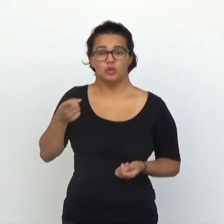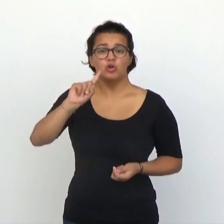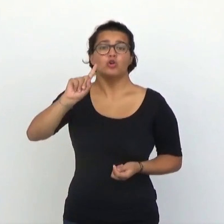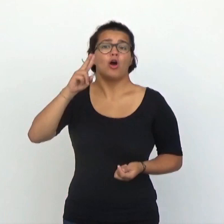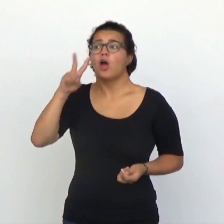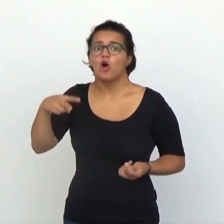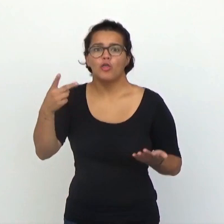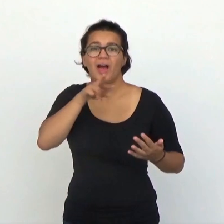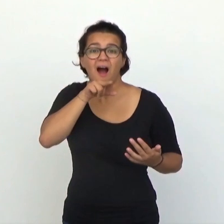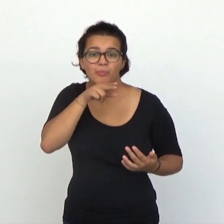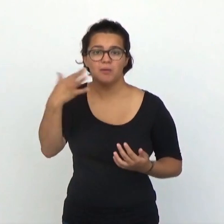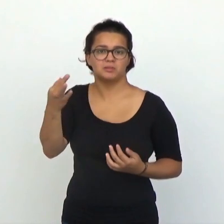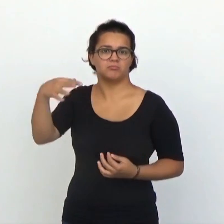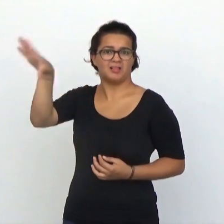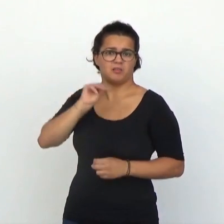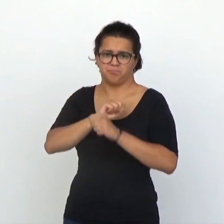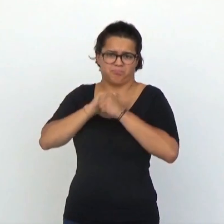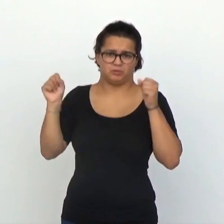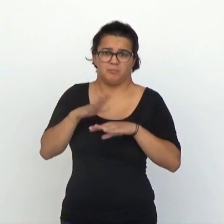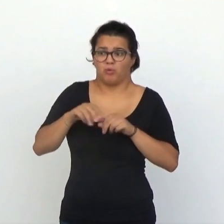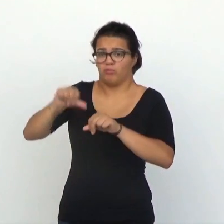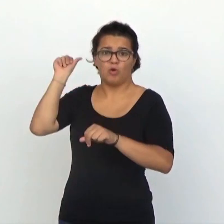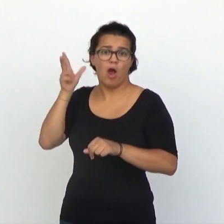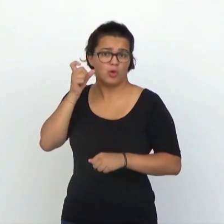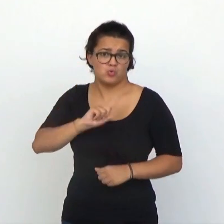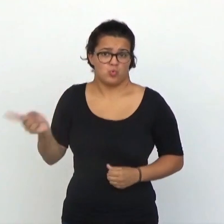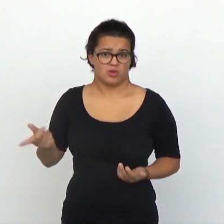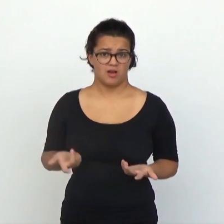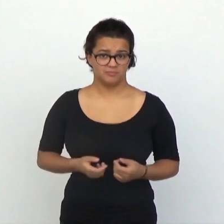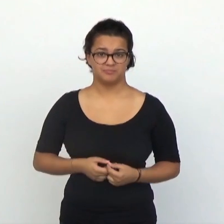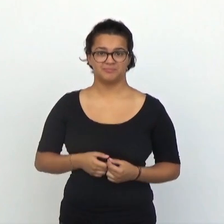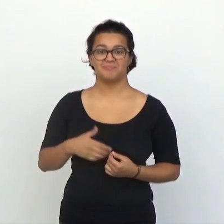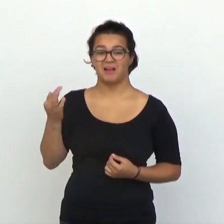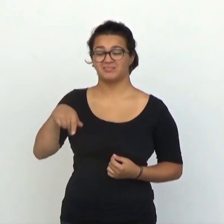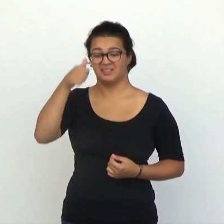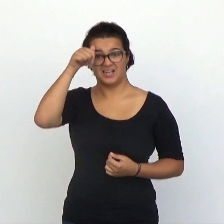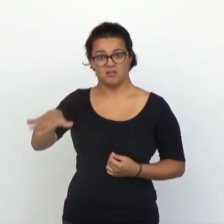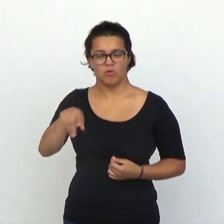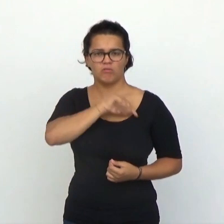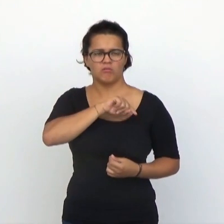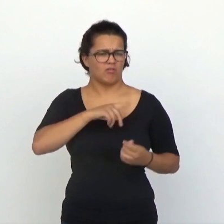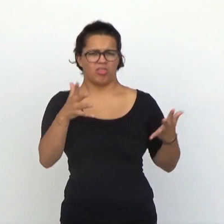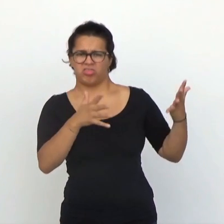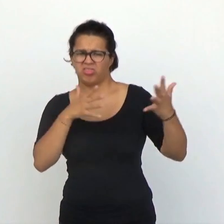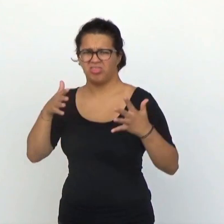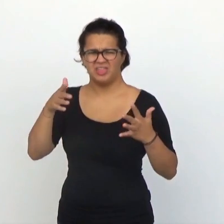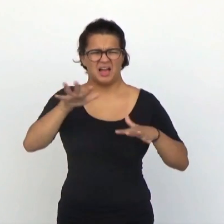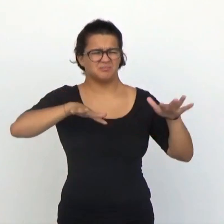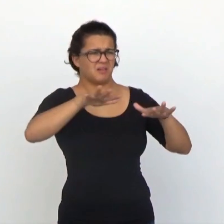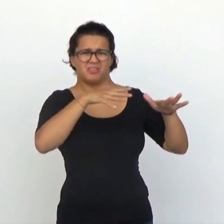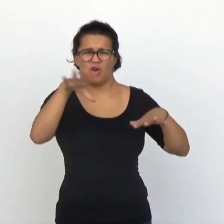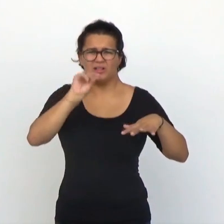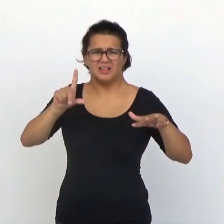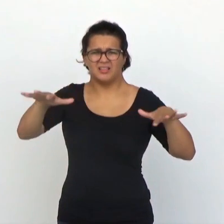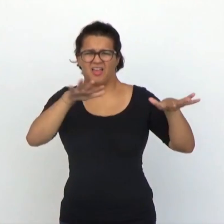porque nunca lo ha oído. Además está totalmente desorientado espacialmente. no sabe de dónde procede el estímulo porque desconoce las pistas que